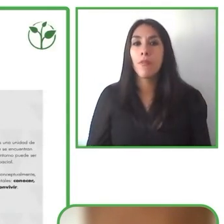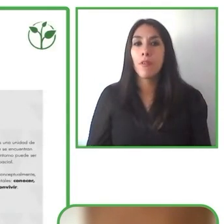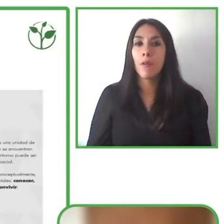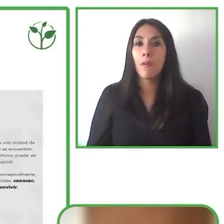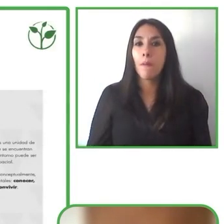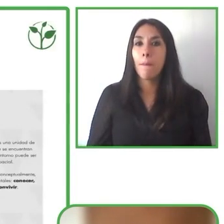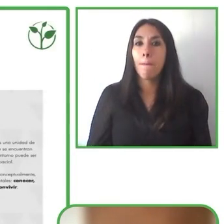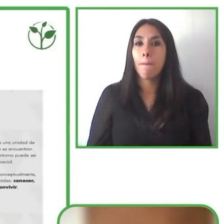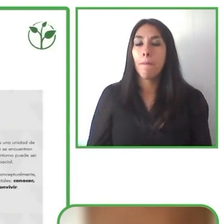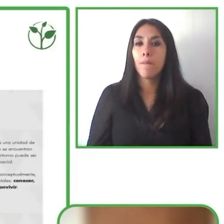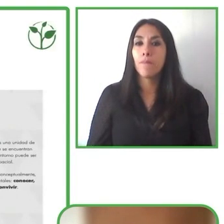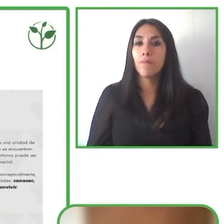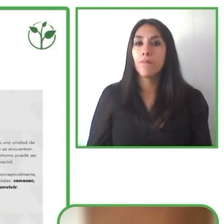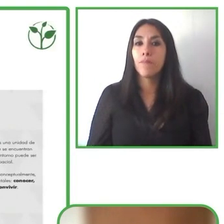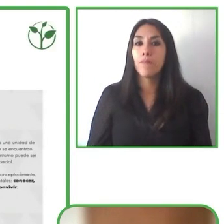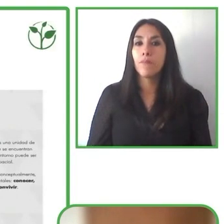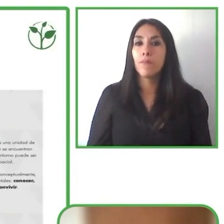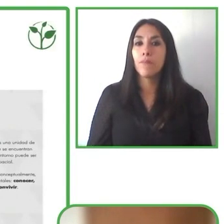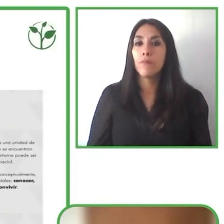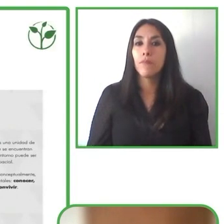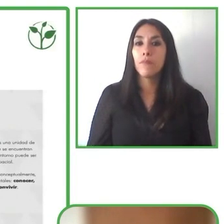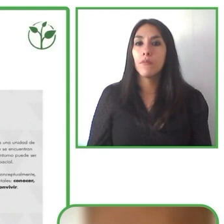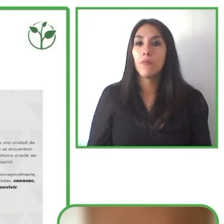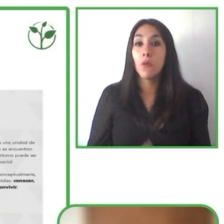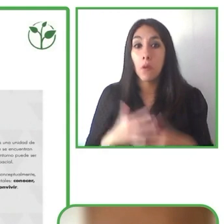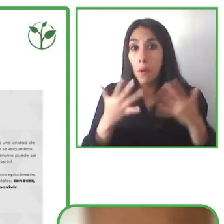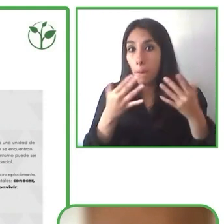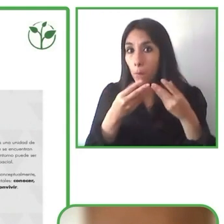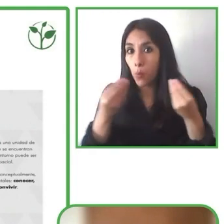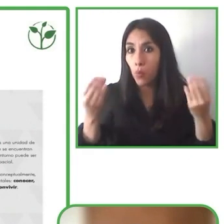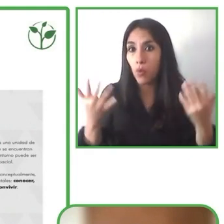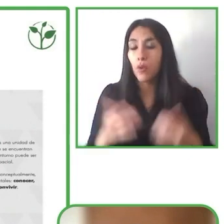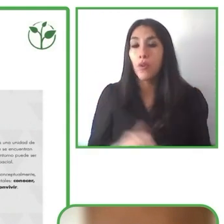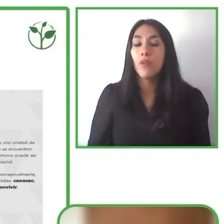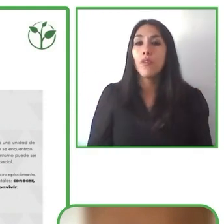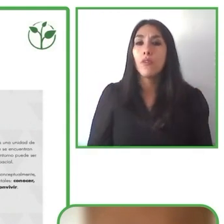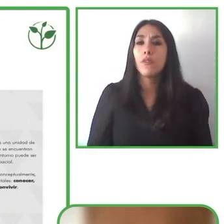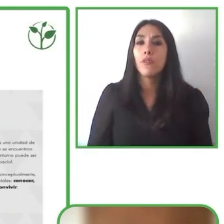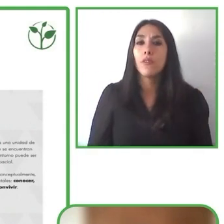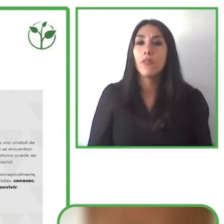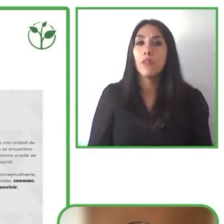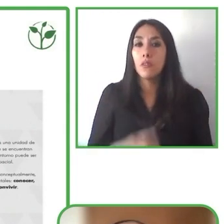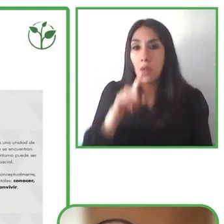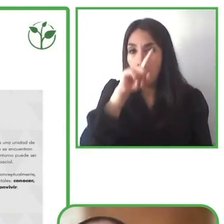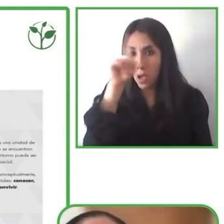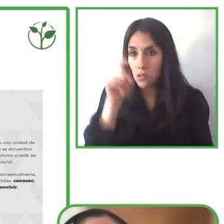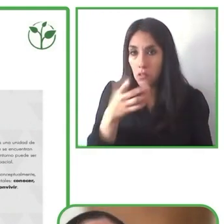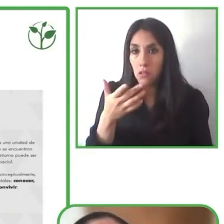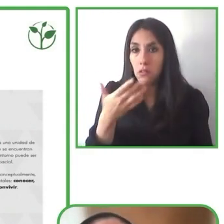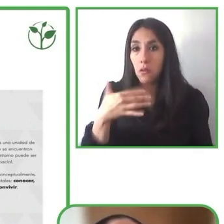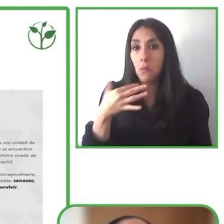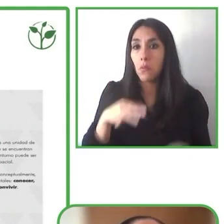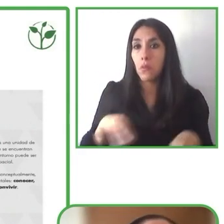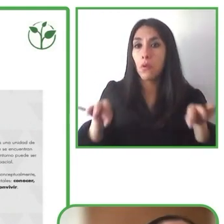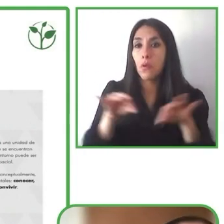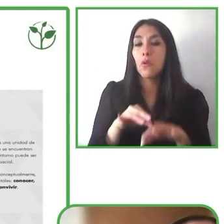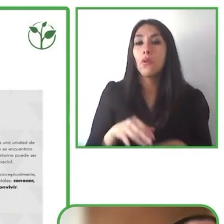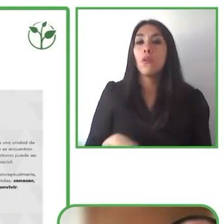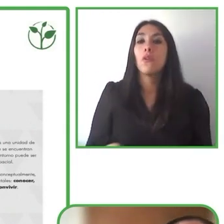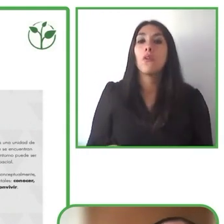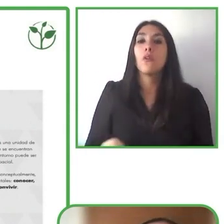¿Por qué? Esa es la pregunta que es importante hacernos y que yo sé que las otras